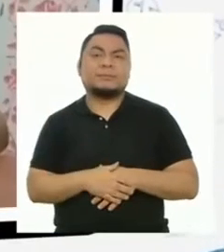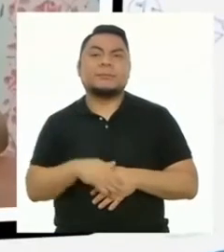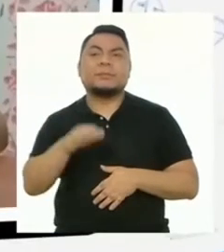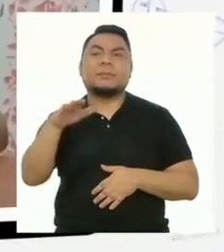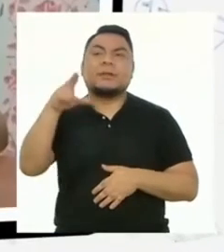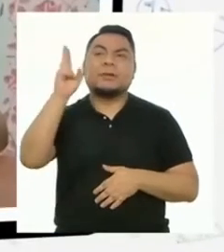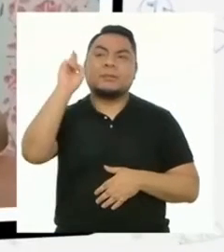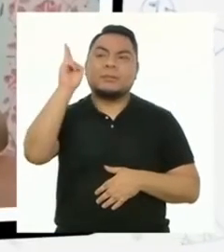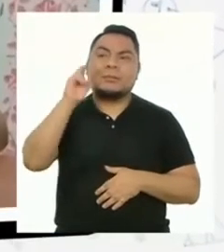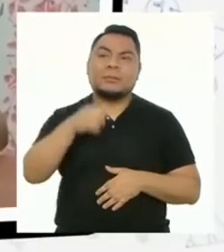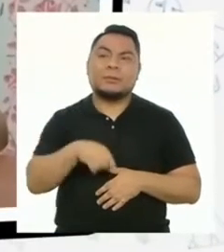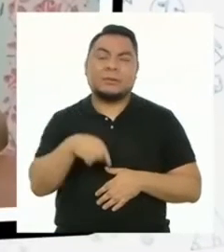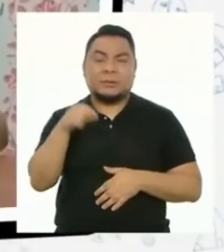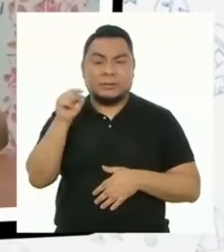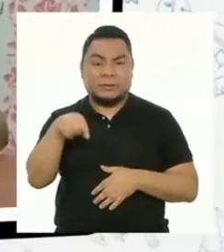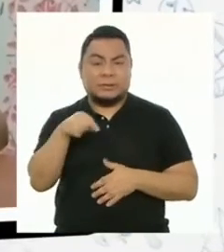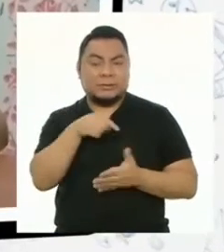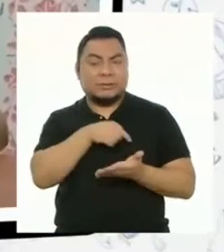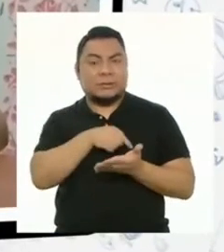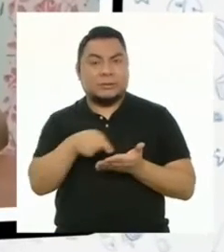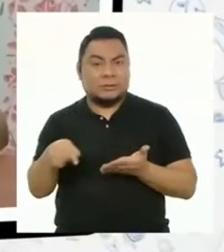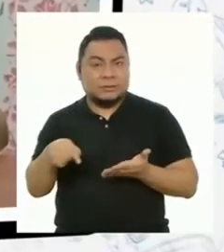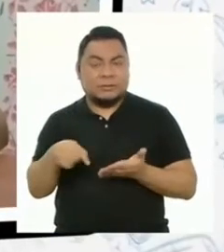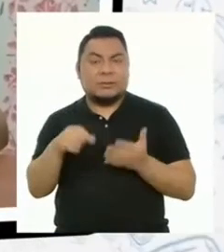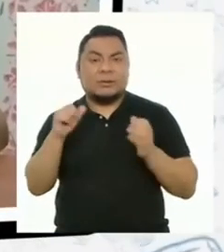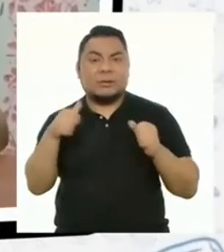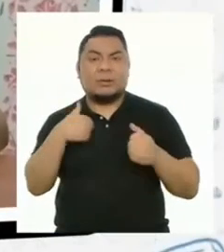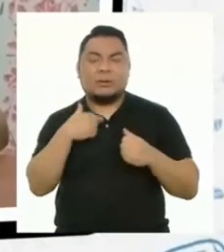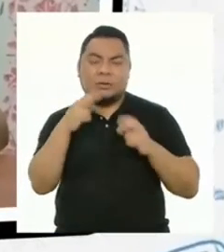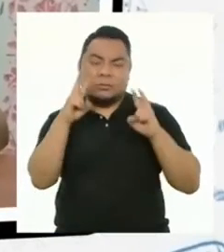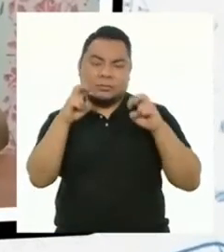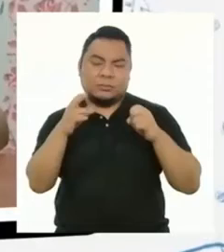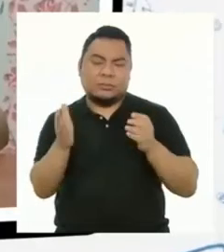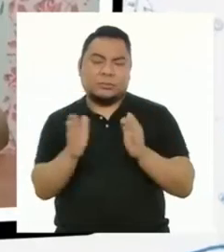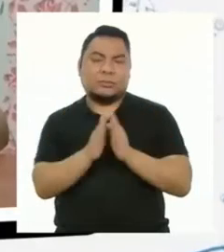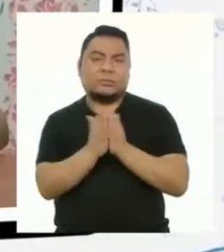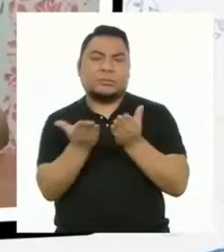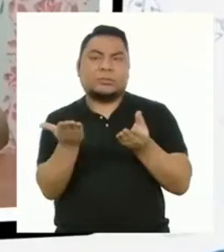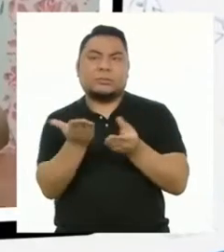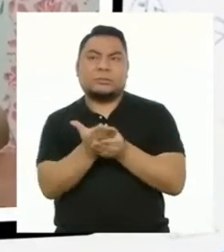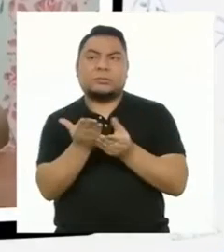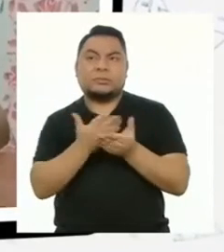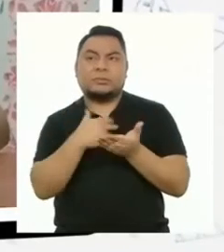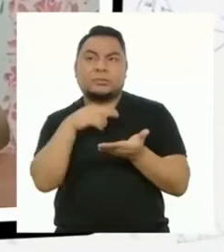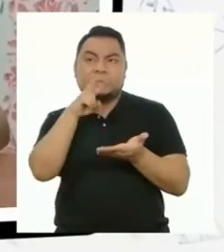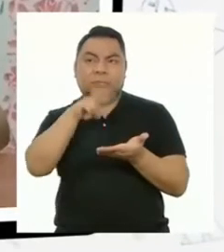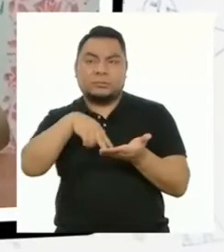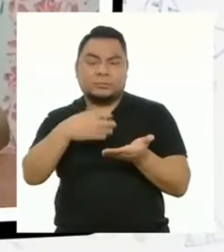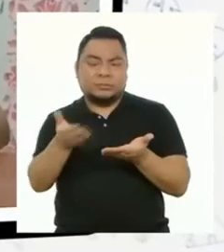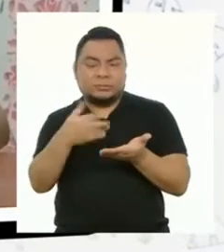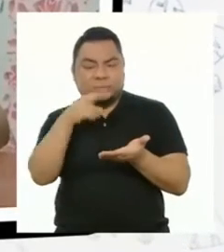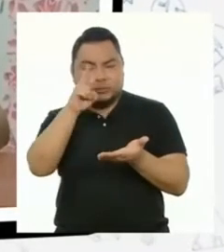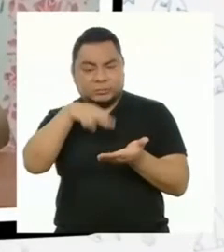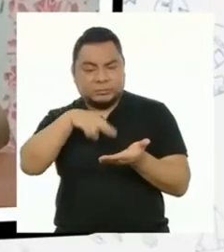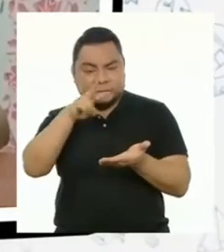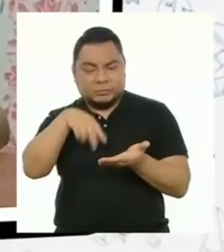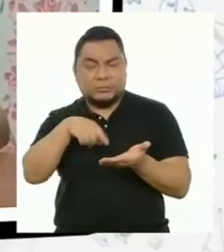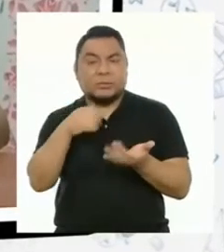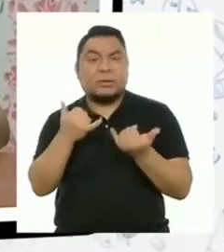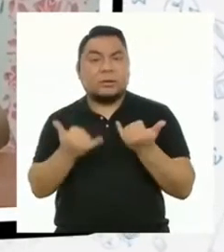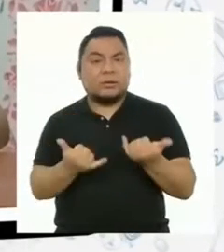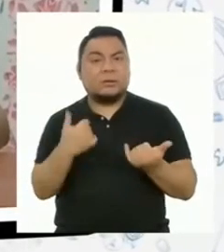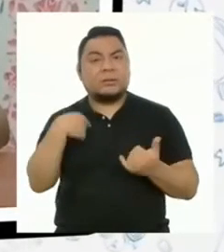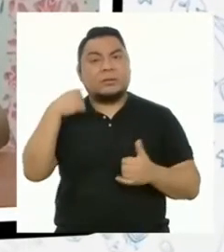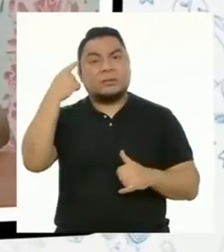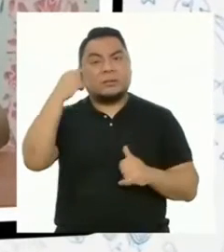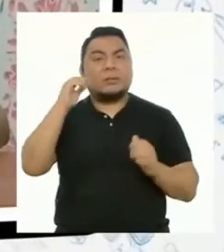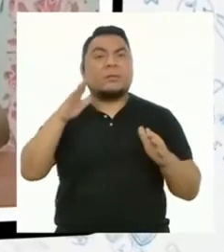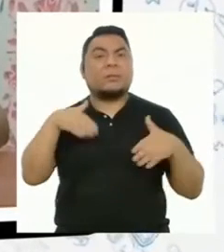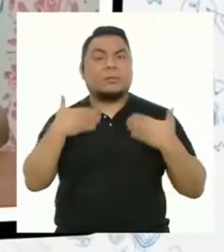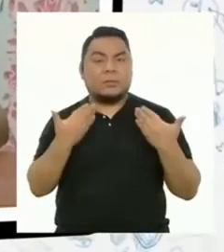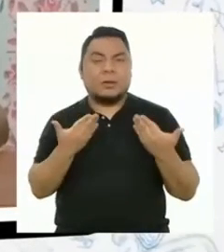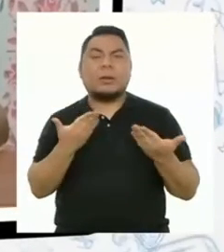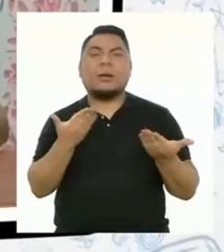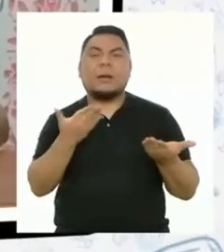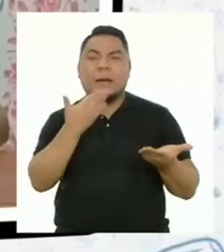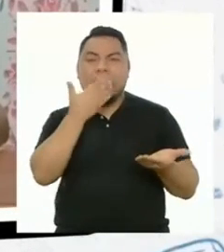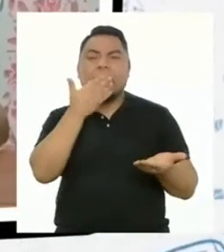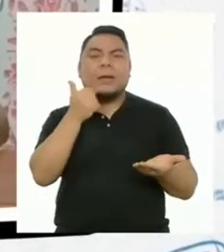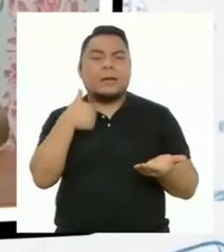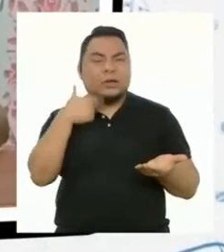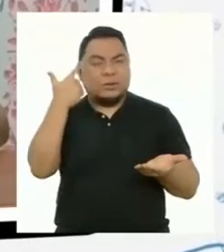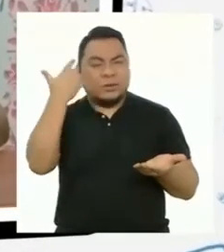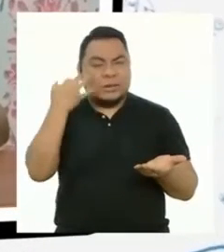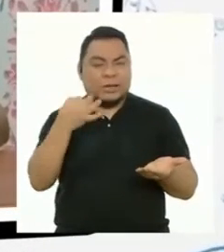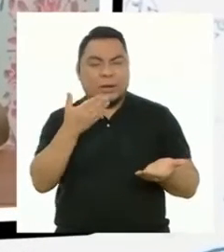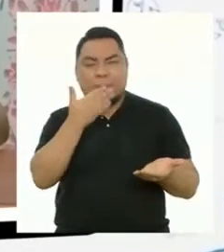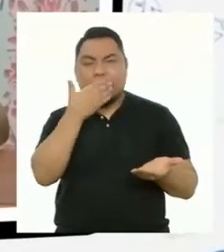Profesora, esta semana me puse a revisar todo mi portafolio diciendo que ahora podría ser mucho